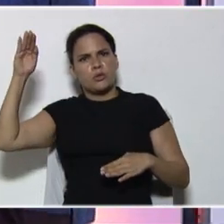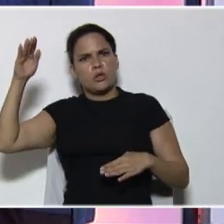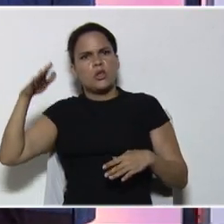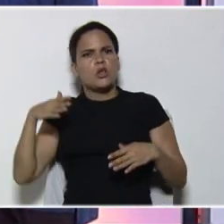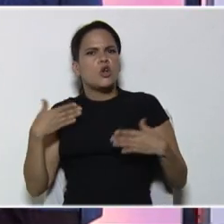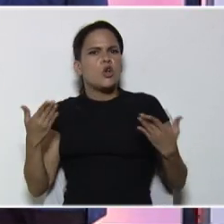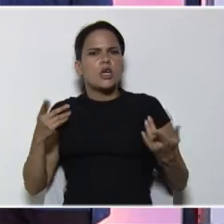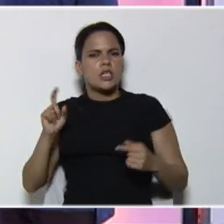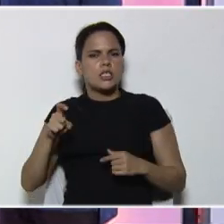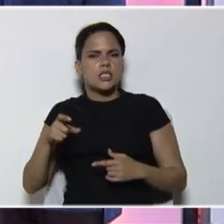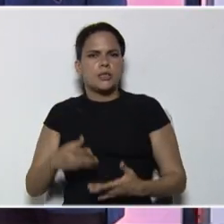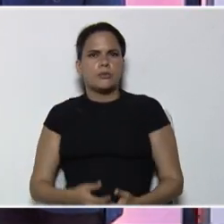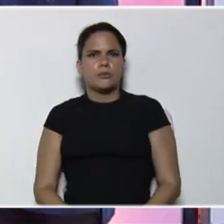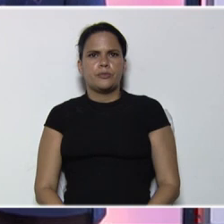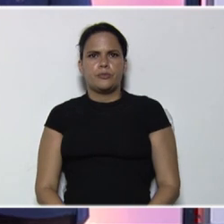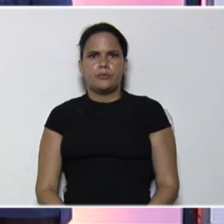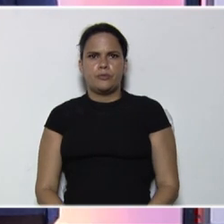exija,